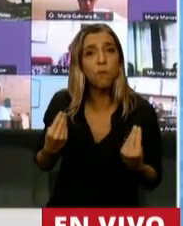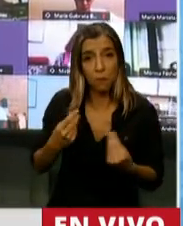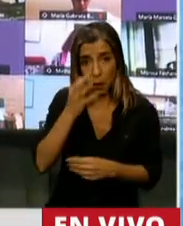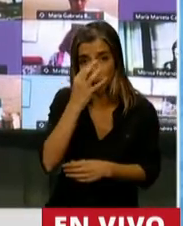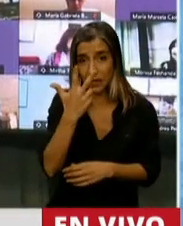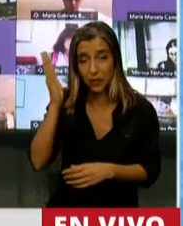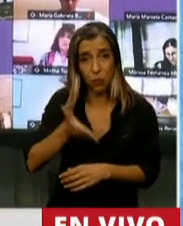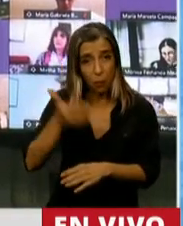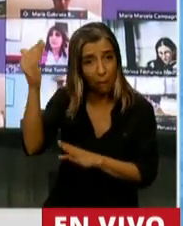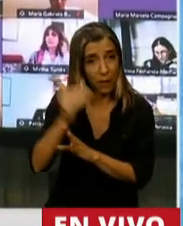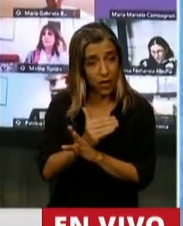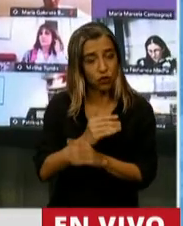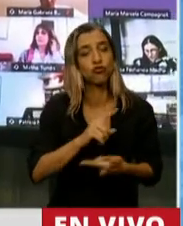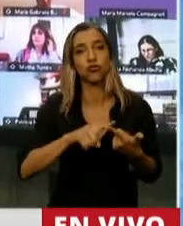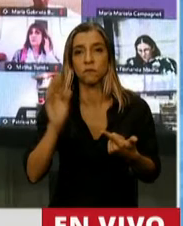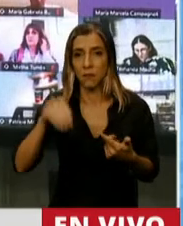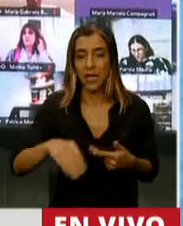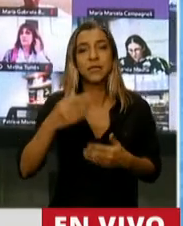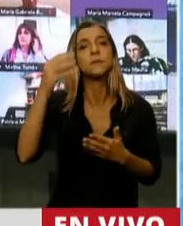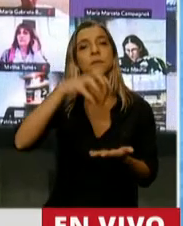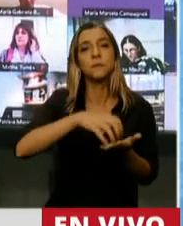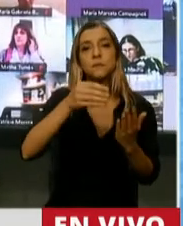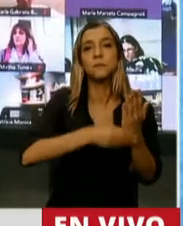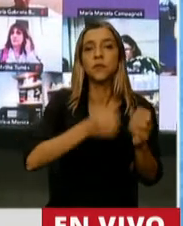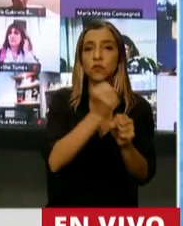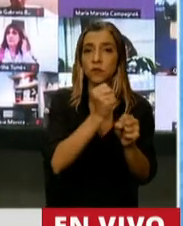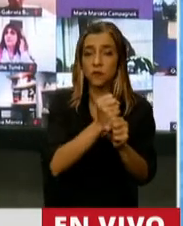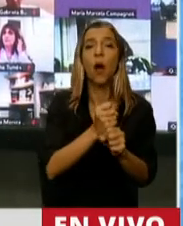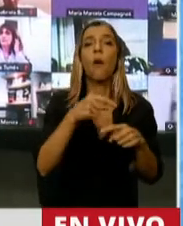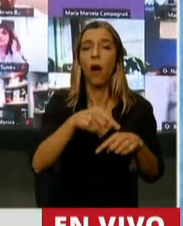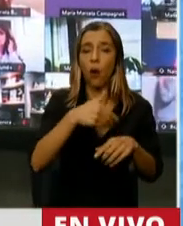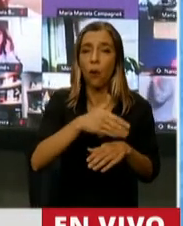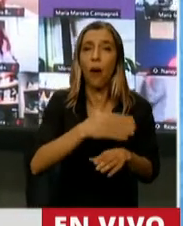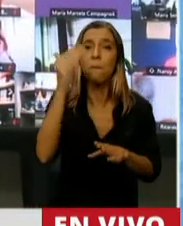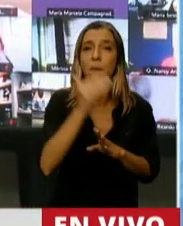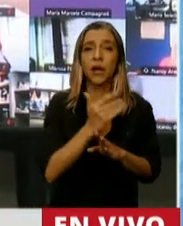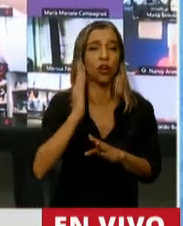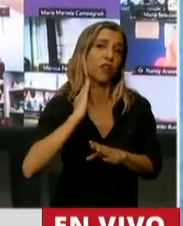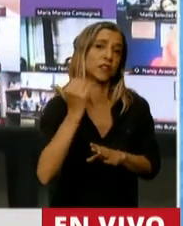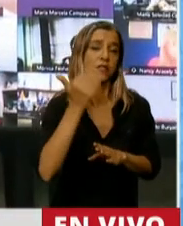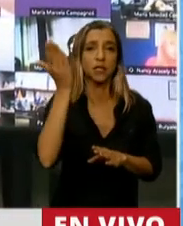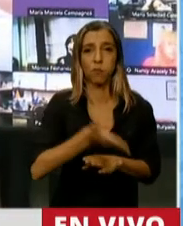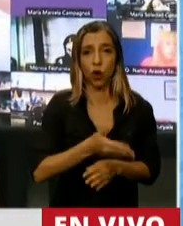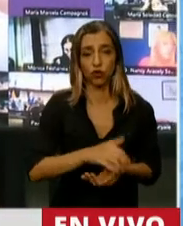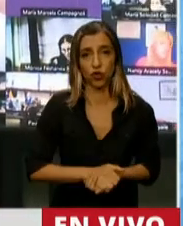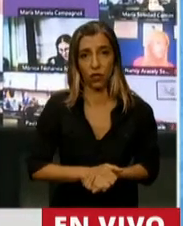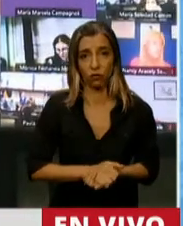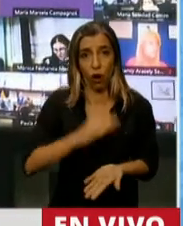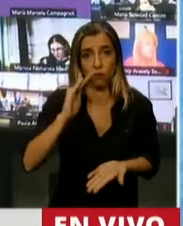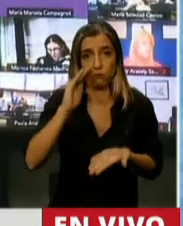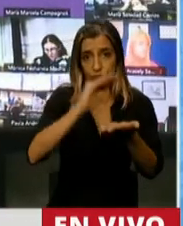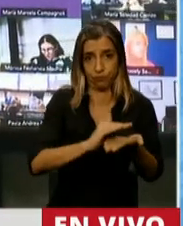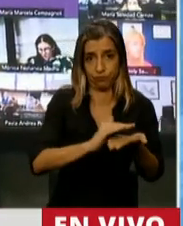Sigo con otra perlita. El Ministerio de Trabajo va a disminuir el 16% de sus ingresos.